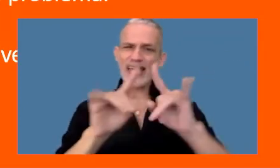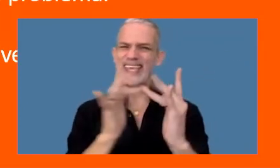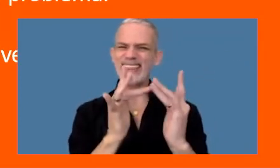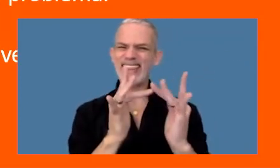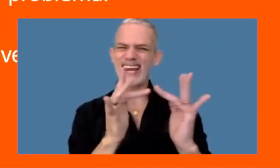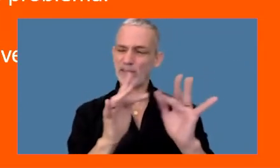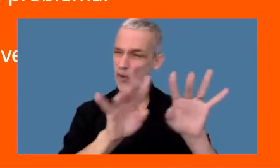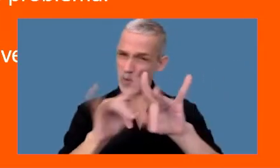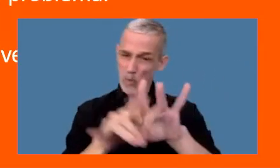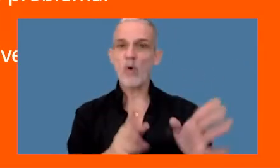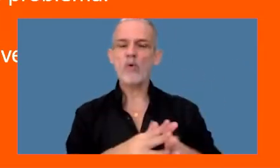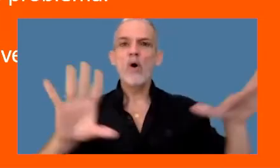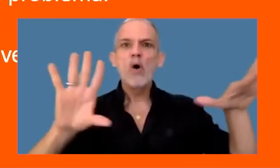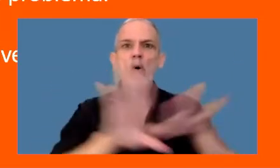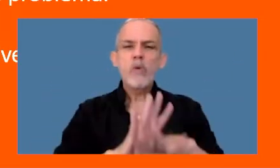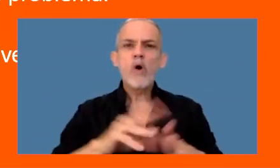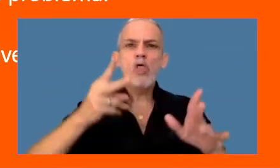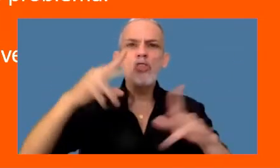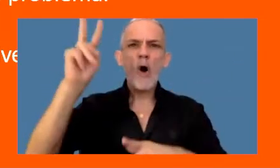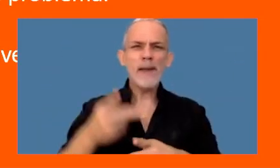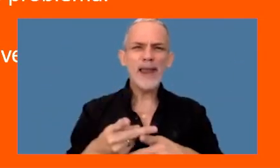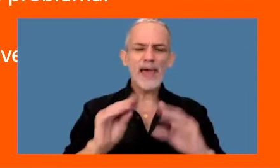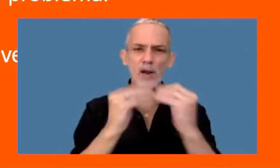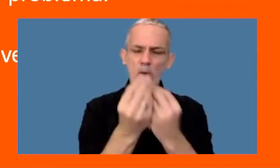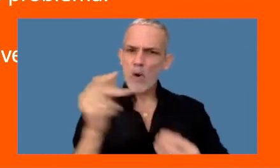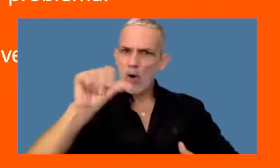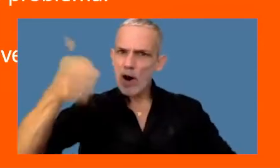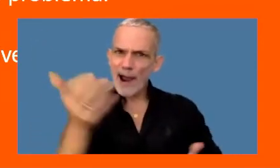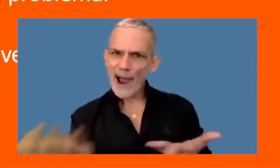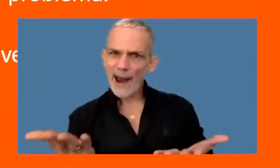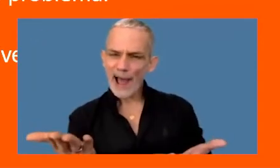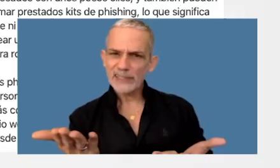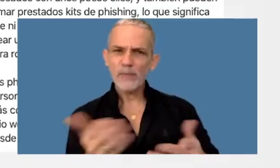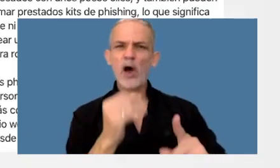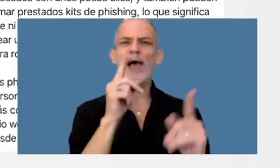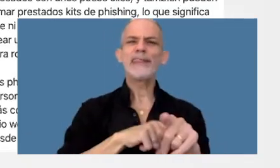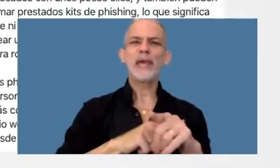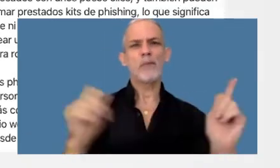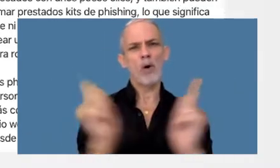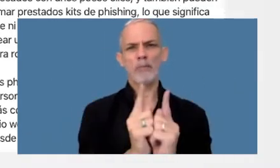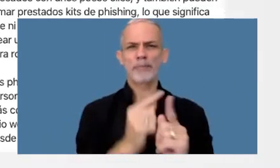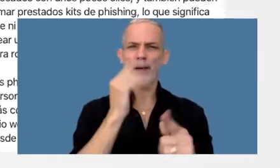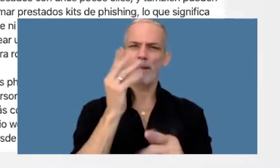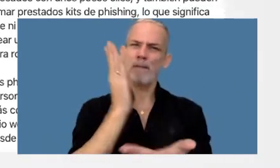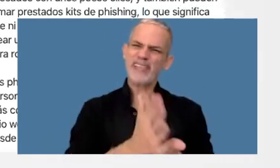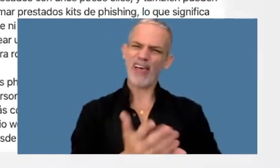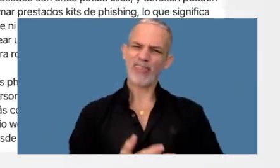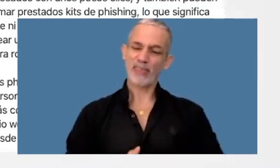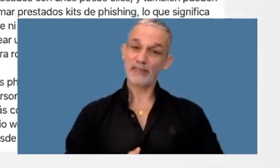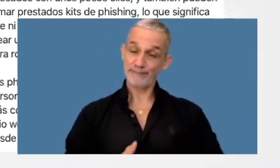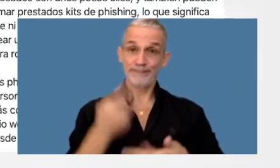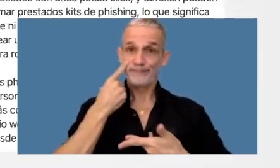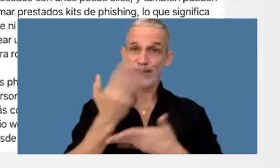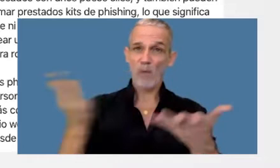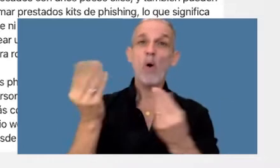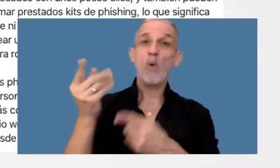eficiencia del doble en resultados con la mitad del tiempo de ejecución y la muestra